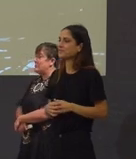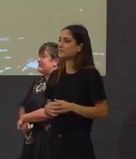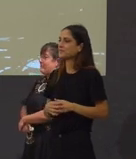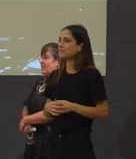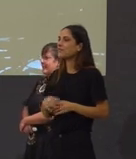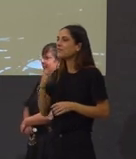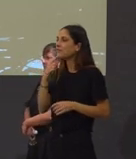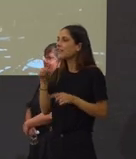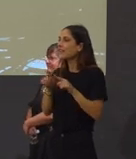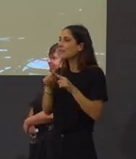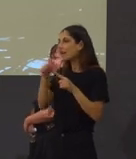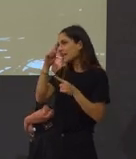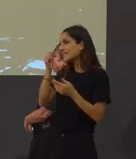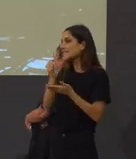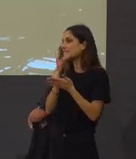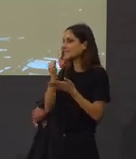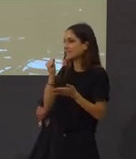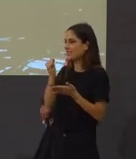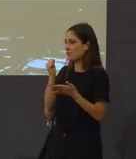Desactivación simbólica.